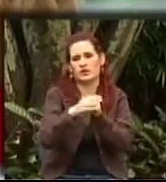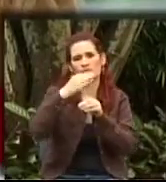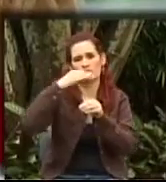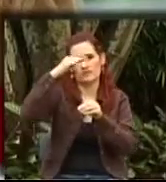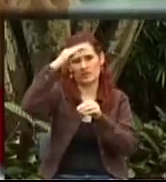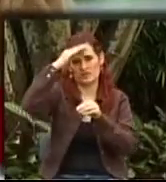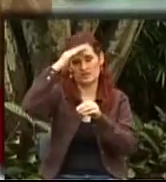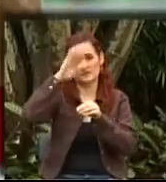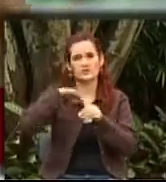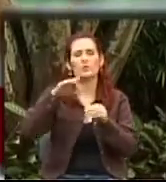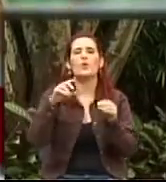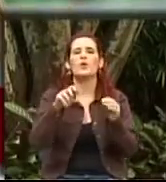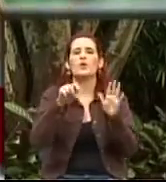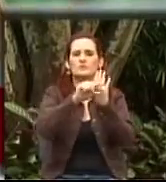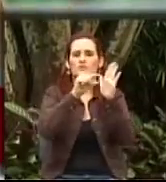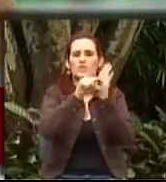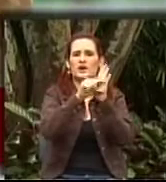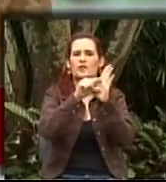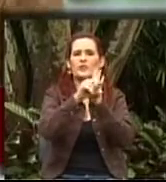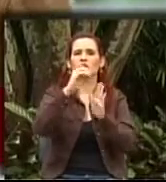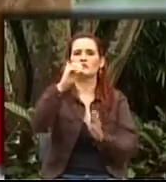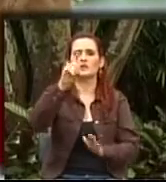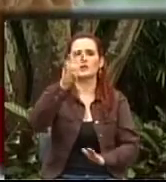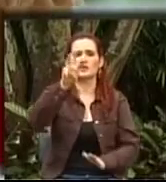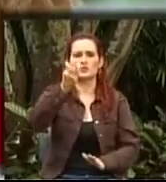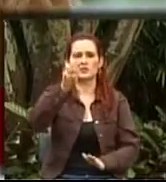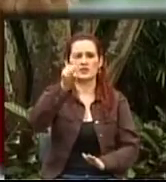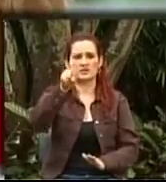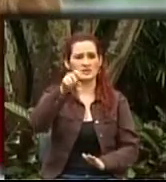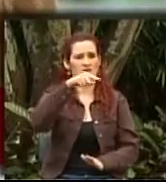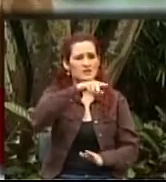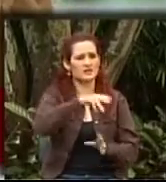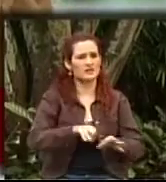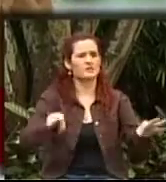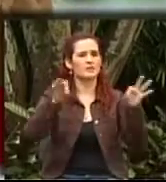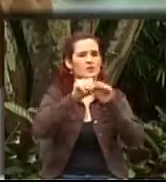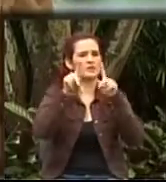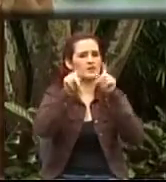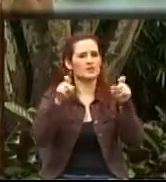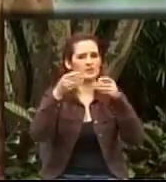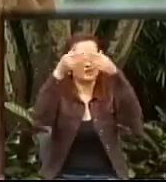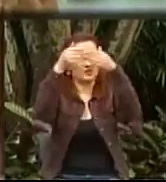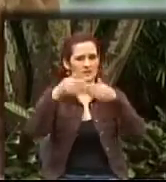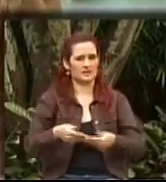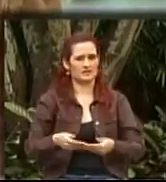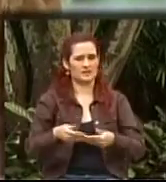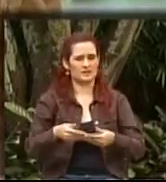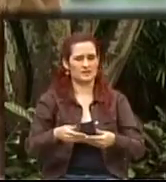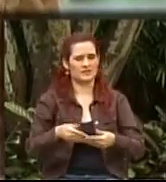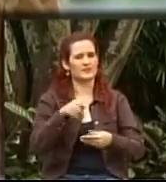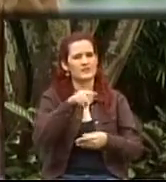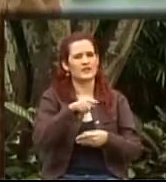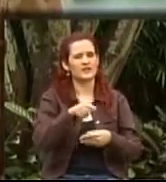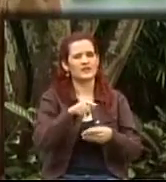es el Acuerdo 086, que articula todos estos temas de discapacidad. En estos temas, básicamente, para poder